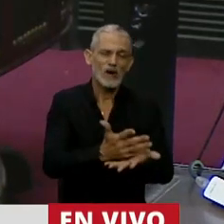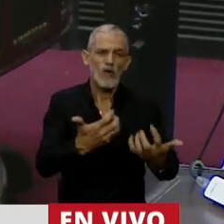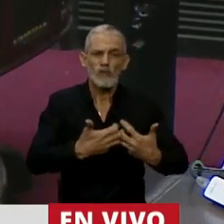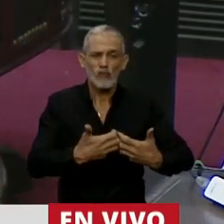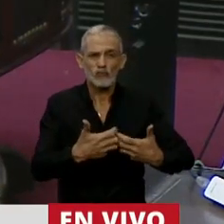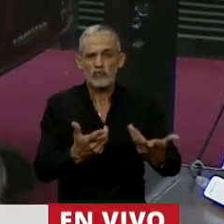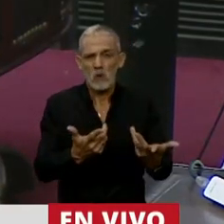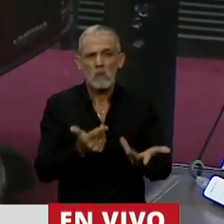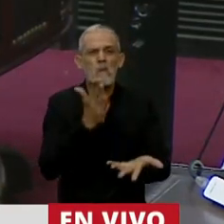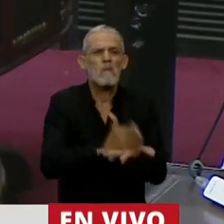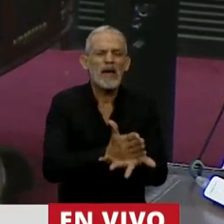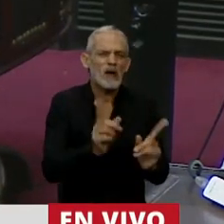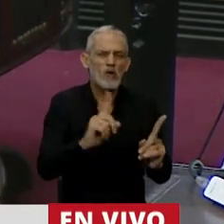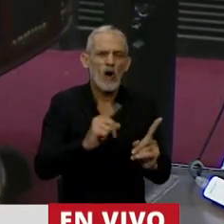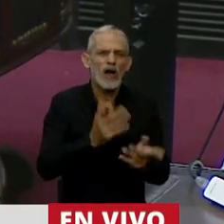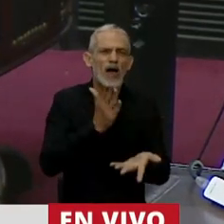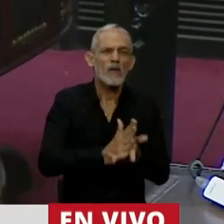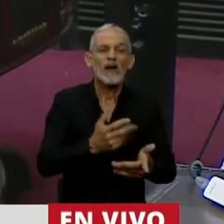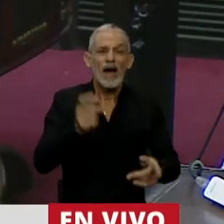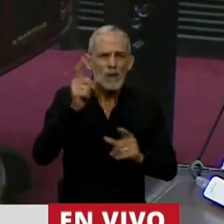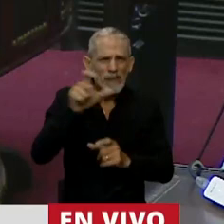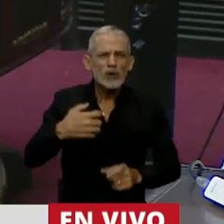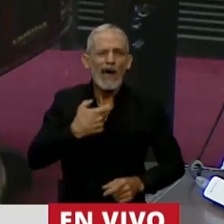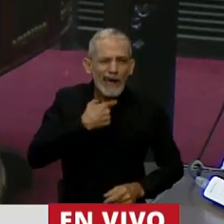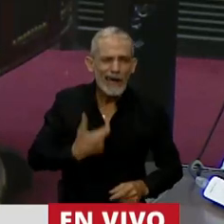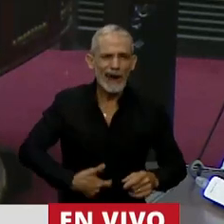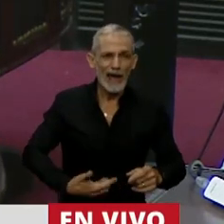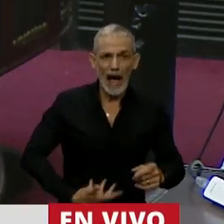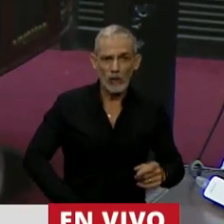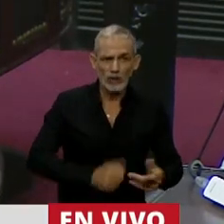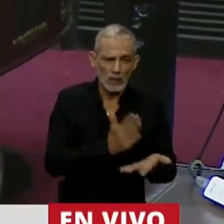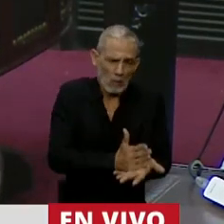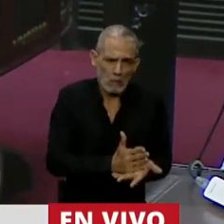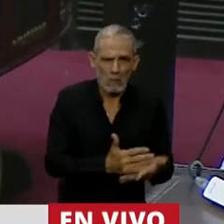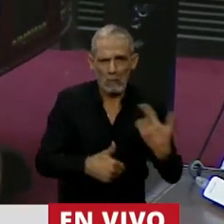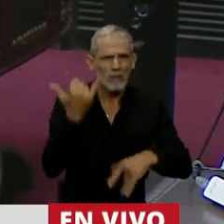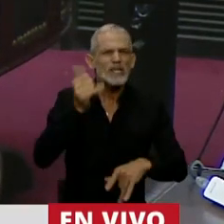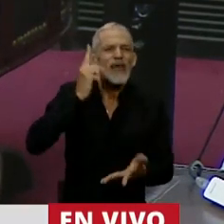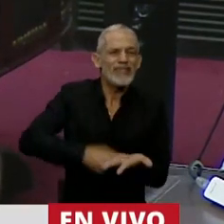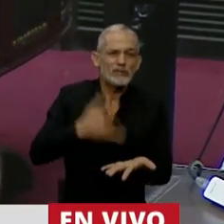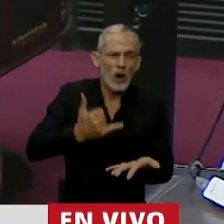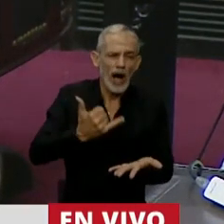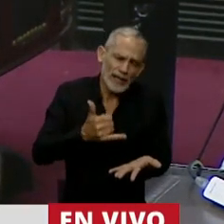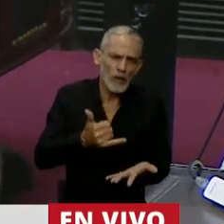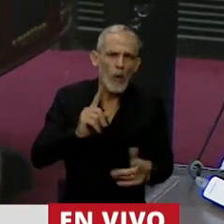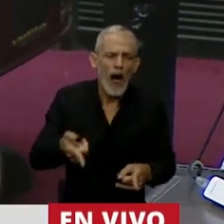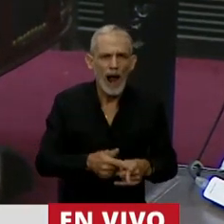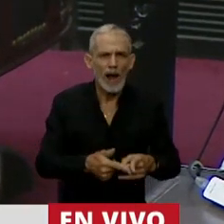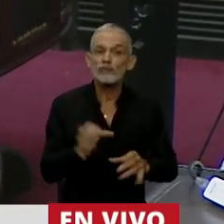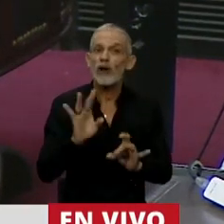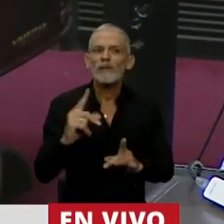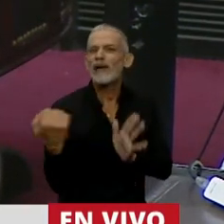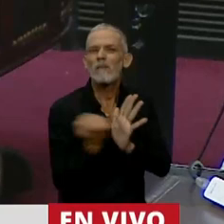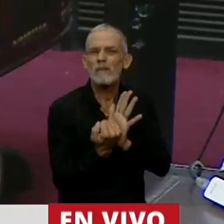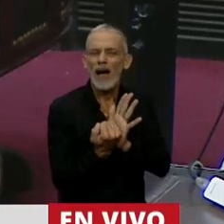reconocida la pena. No persuada a quien quiera abortar de no hacerlo, no resociabiliza a quien ya decidió abortar, sino que estigmatiza y